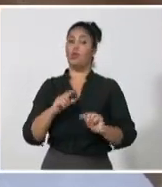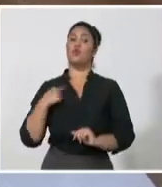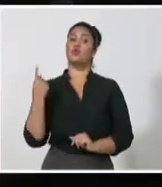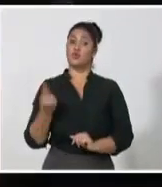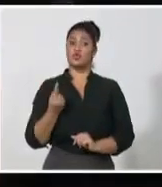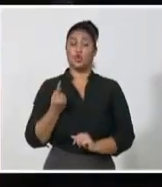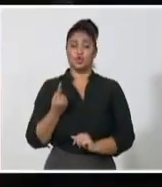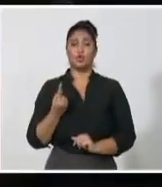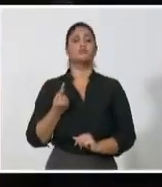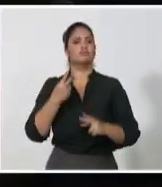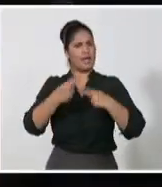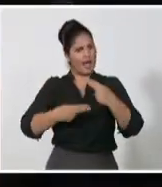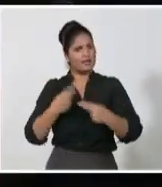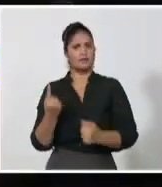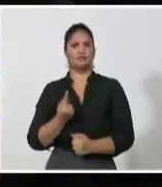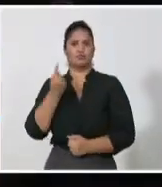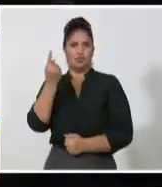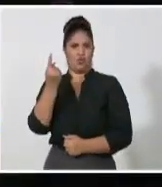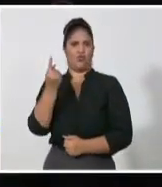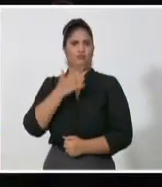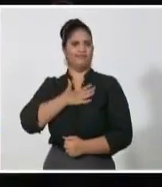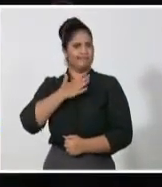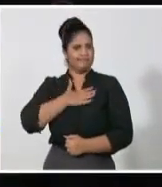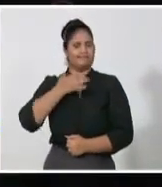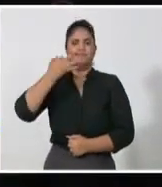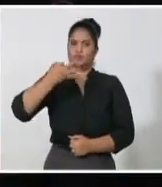General de Ejército toca esto con mucha profundidad.